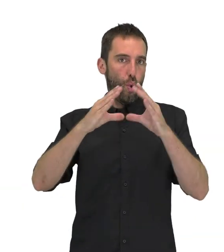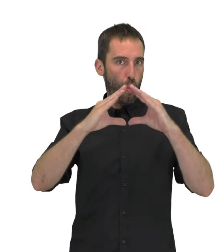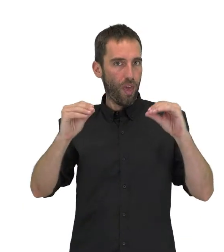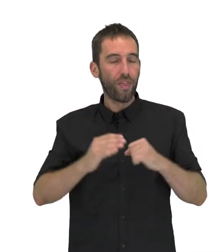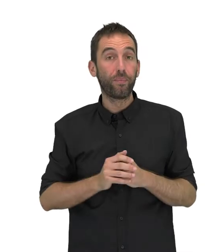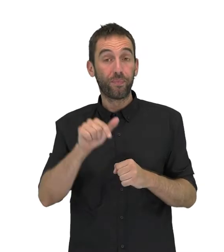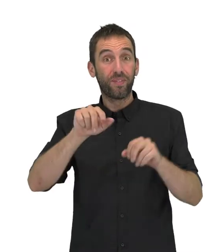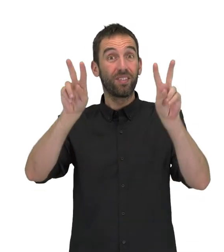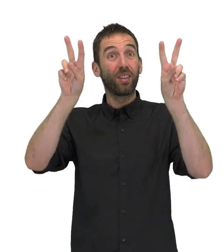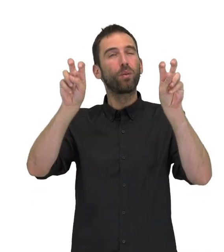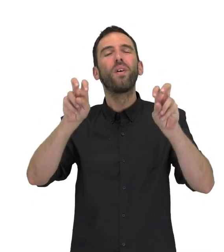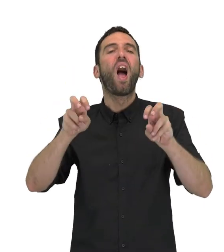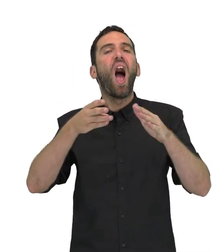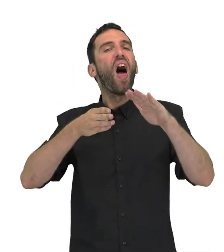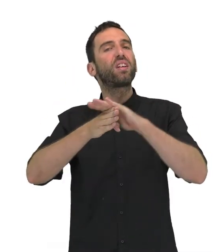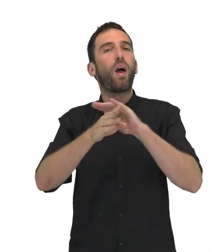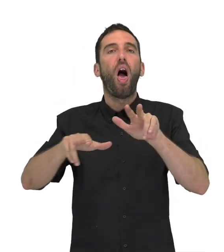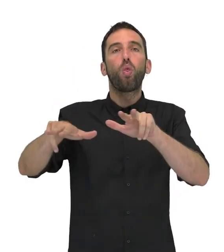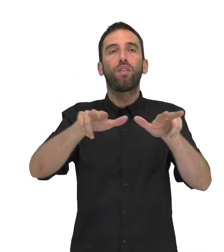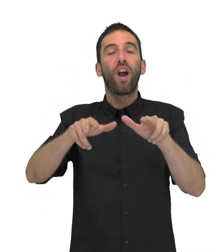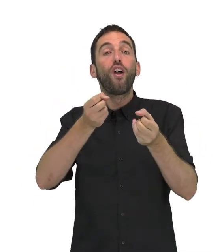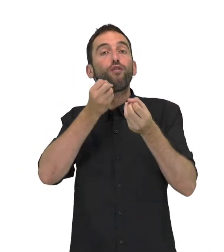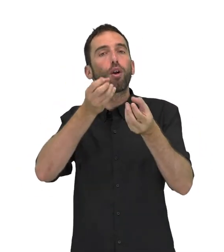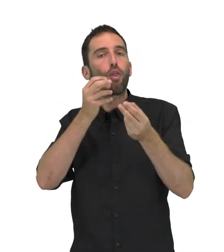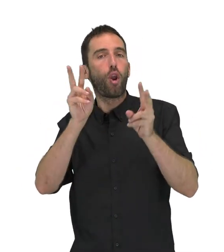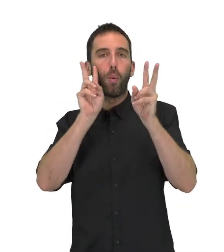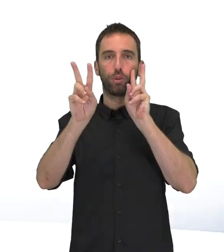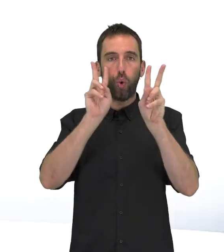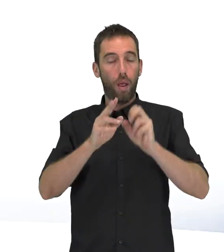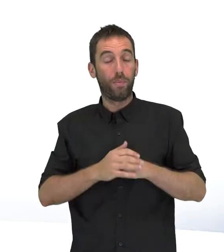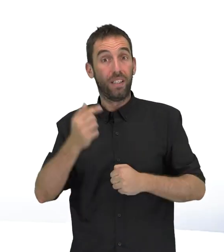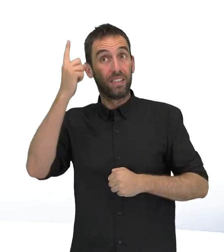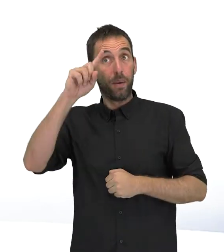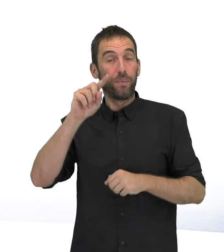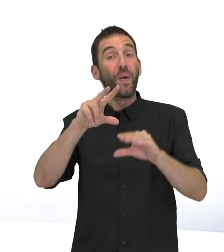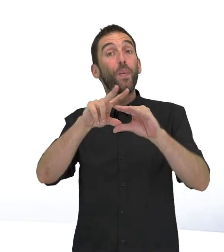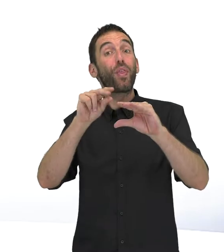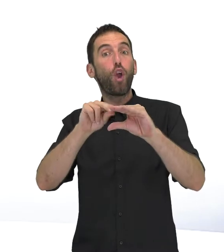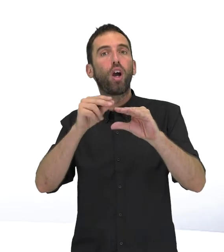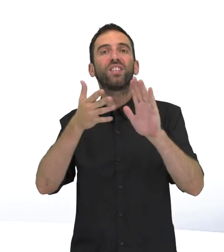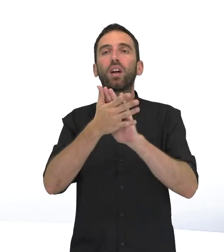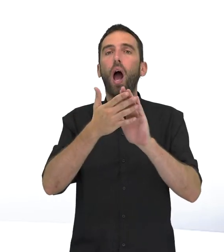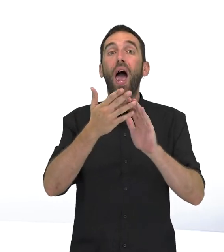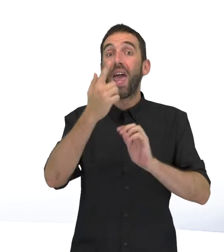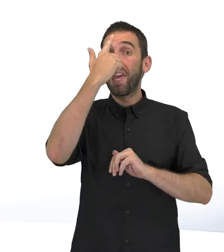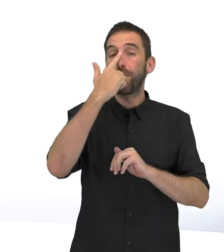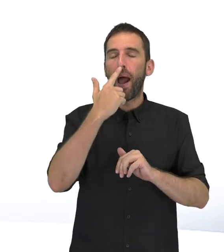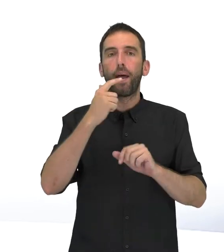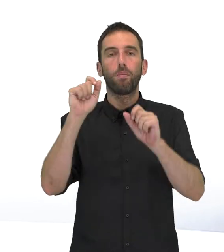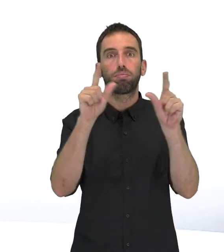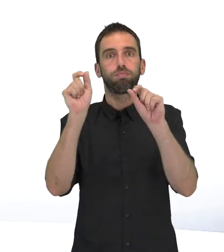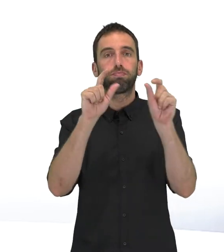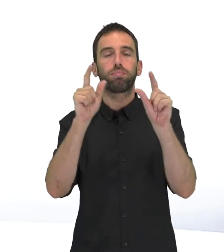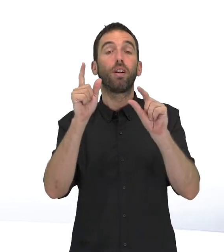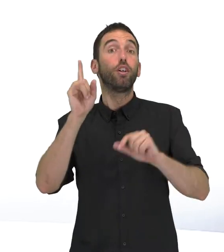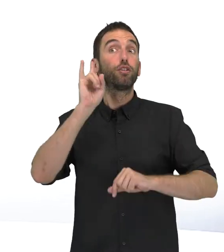Este vídeo se titula Accesibilidad audiovisual, información visual. Sabemos que el vídeo es una secuencia de imágenes